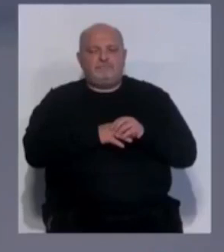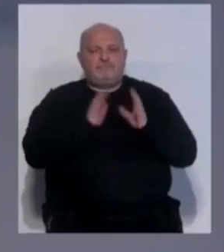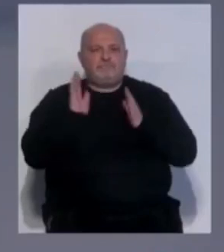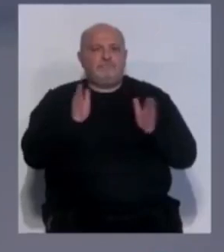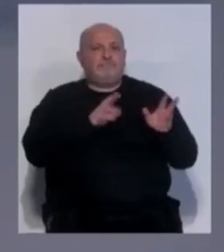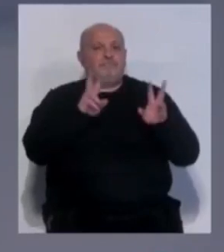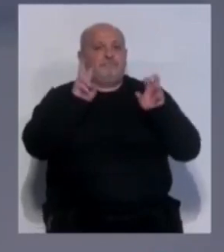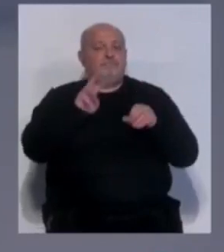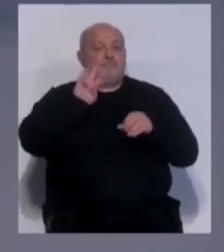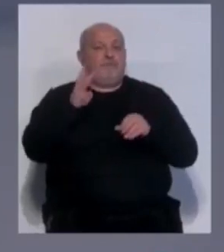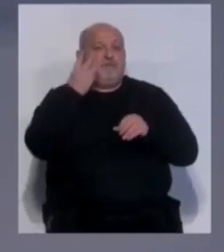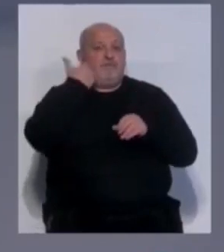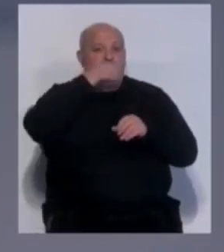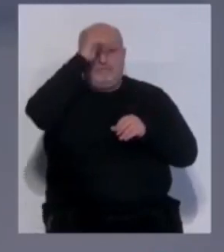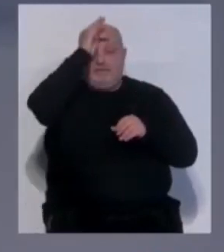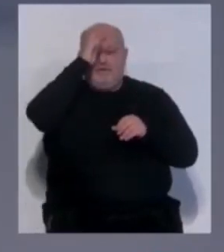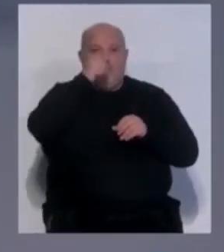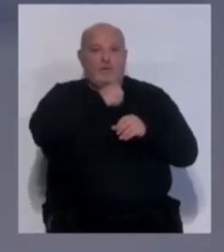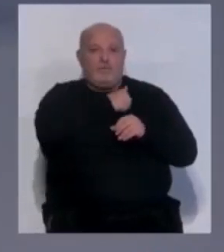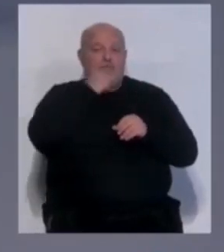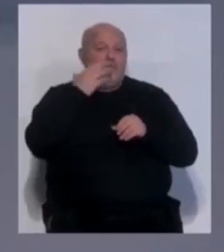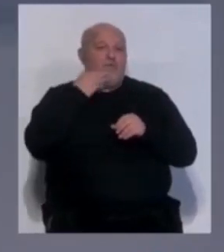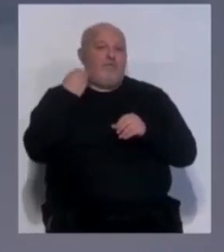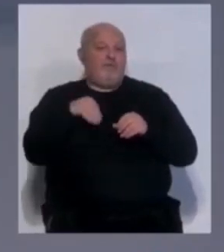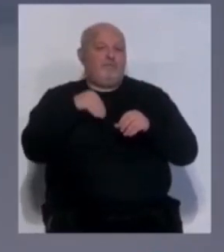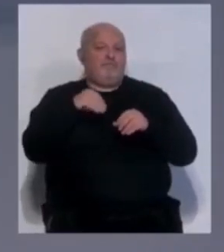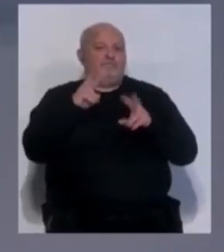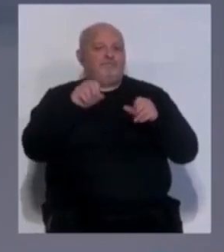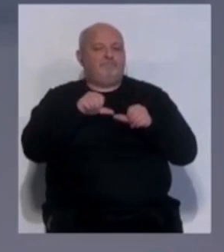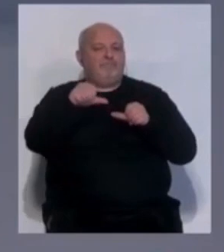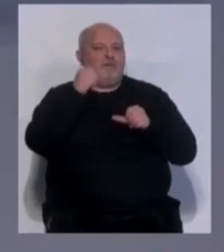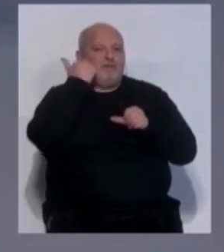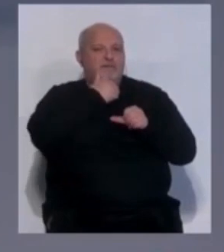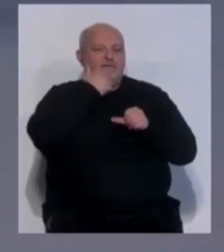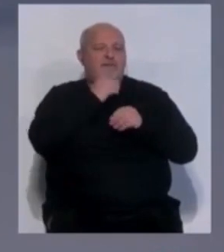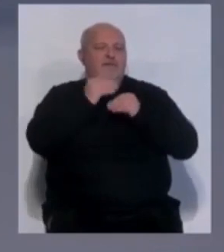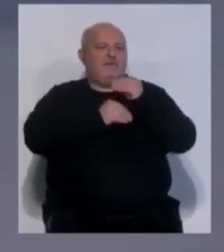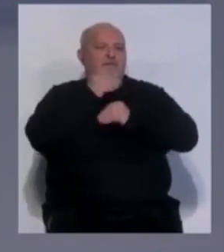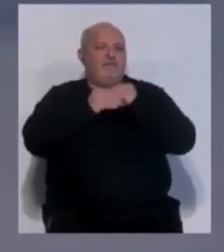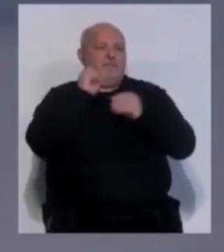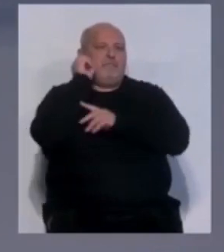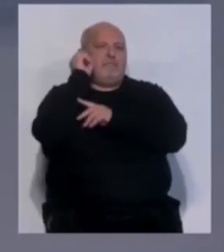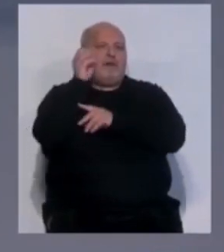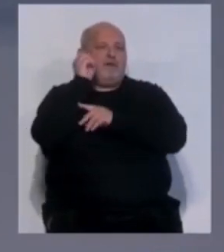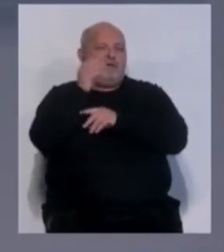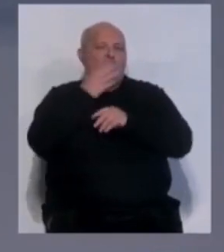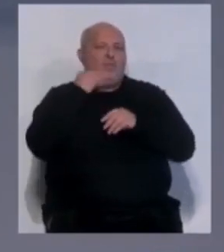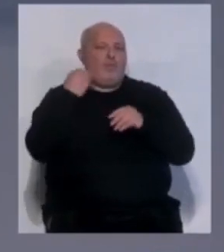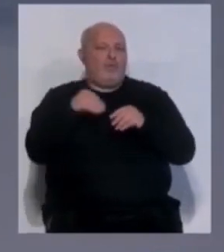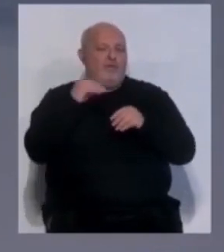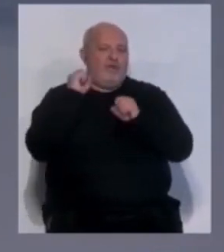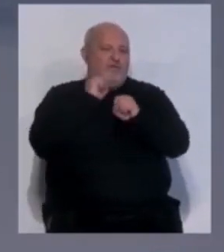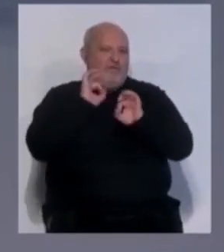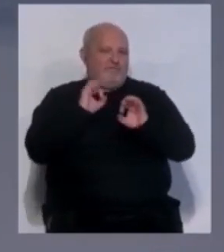Estamos ante el tercer fin de semana de la cuaresma y los jóvenes tomarán la palabra el sábado con la celebración del pregón de la juventud